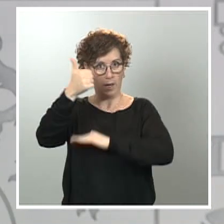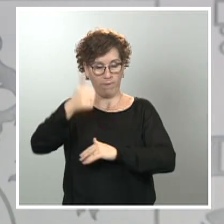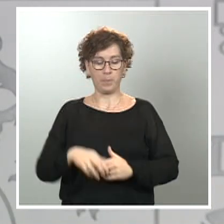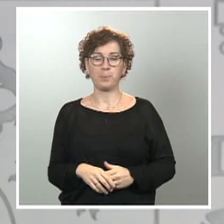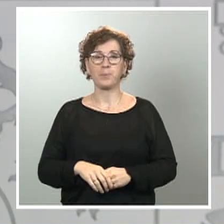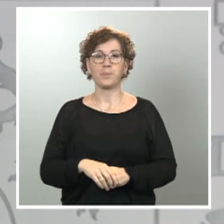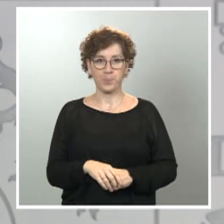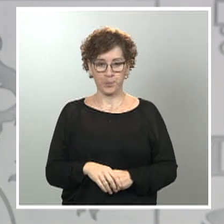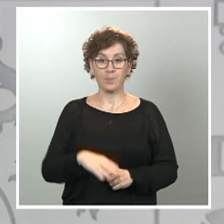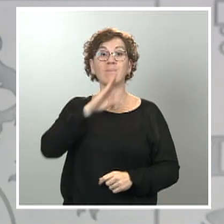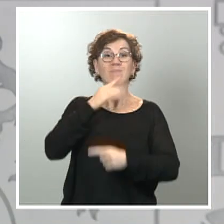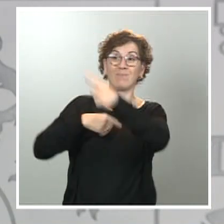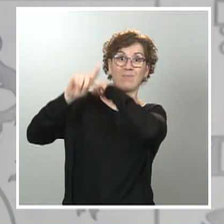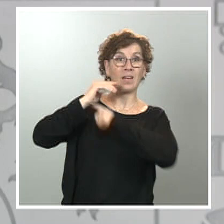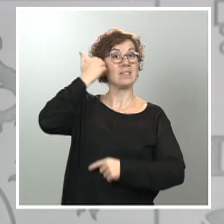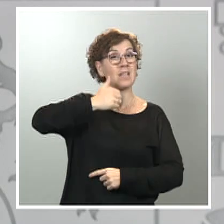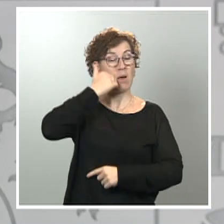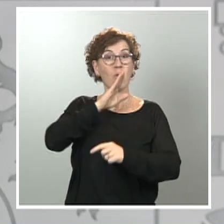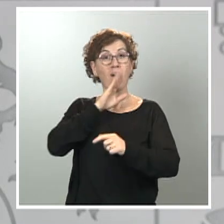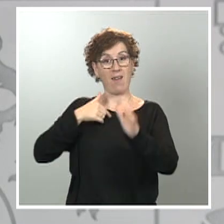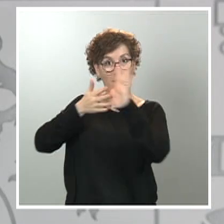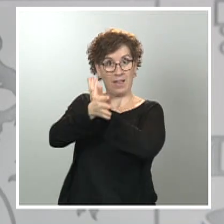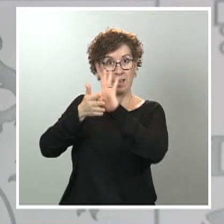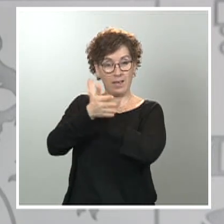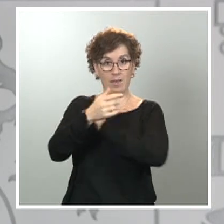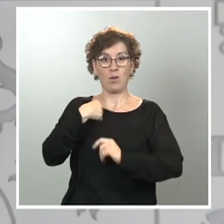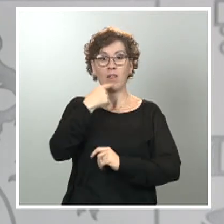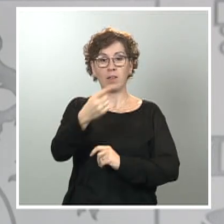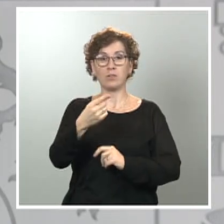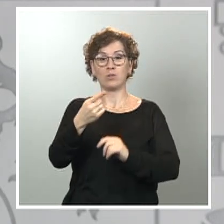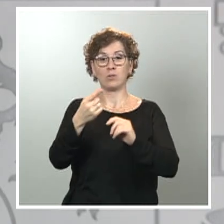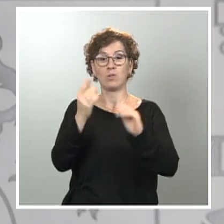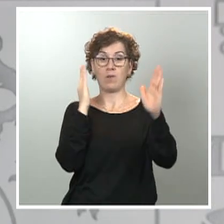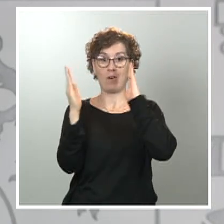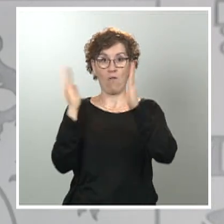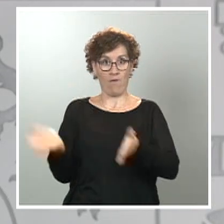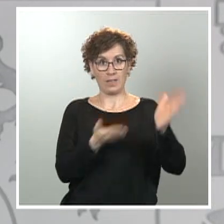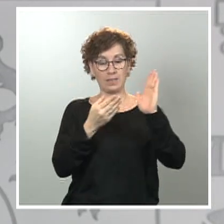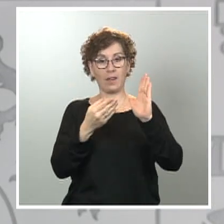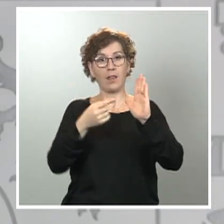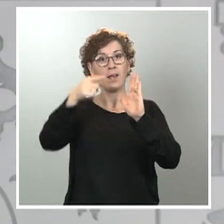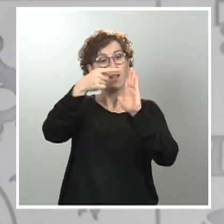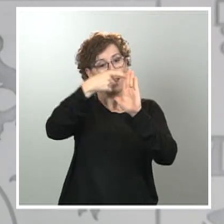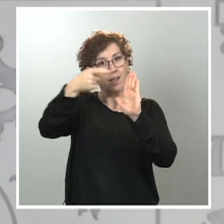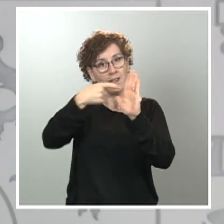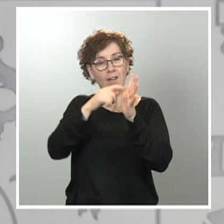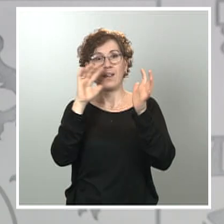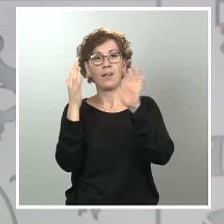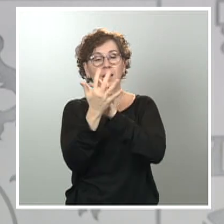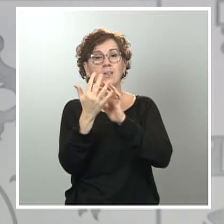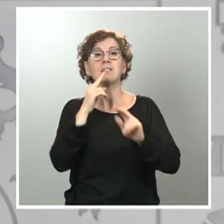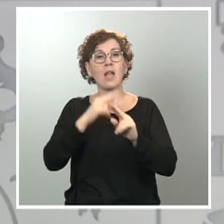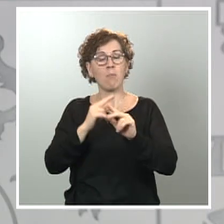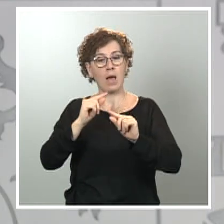comparecencia del pasado sábado, esa transición, esa desescalada, sería en primer lugar gradual, en segundo lugar